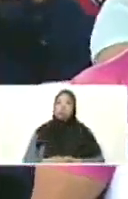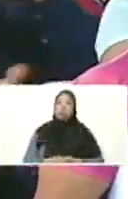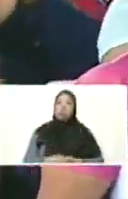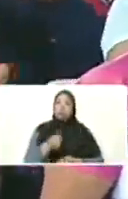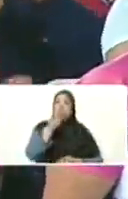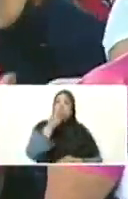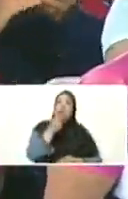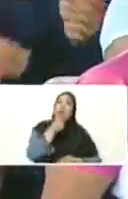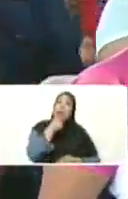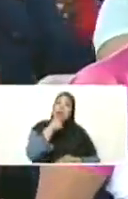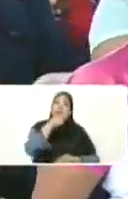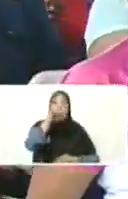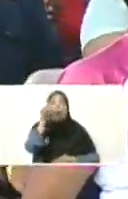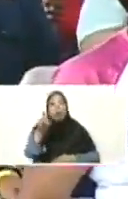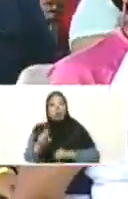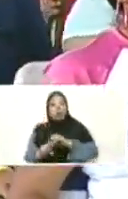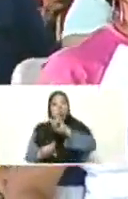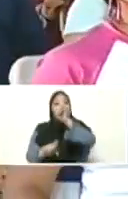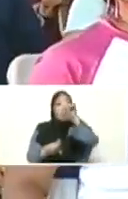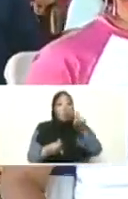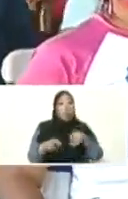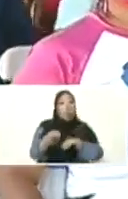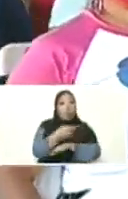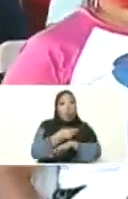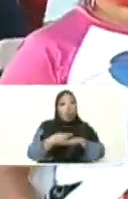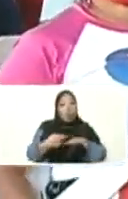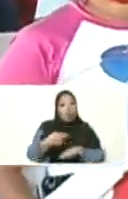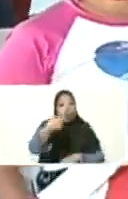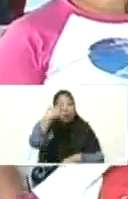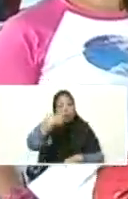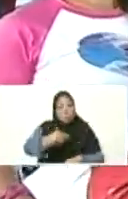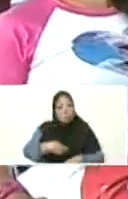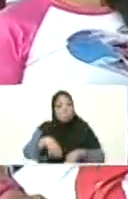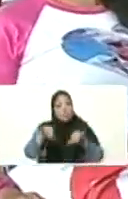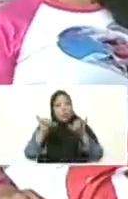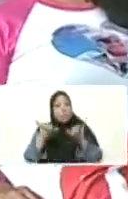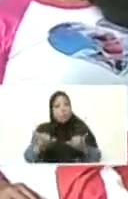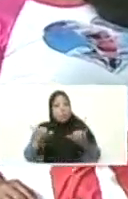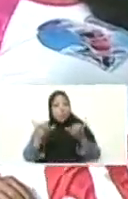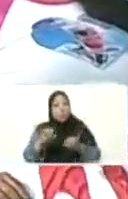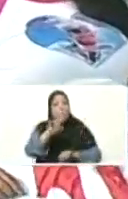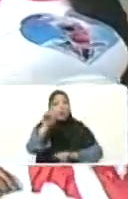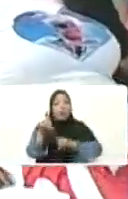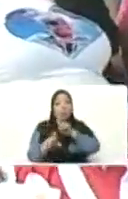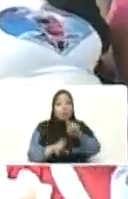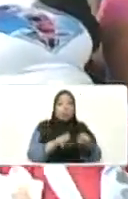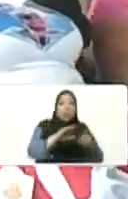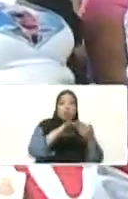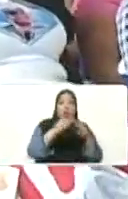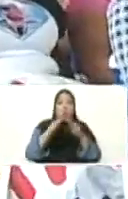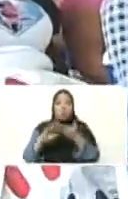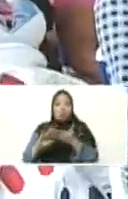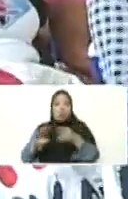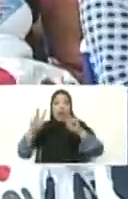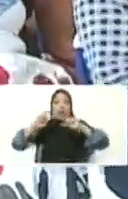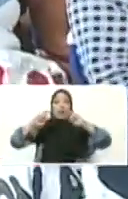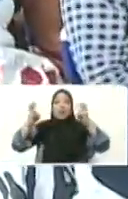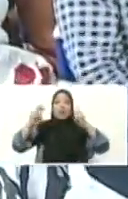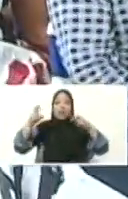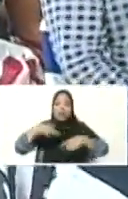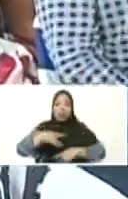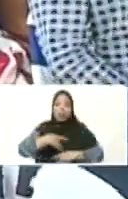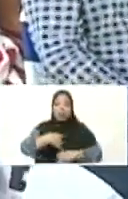A consultar en autogobierno popular, consultar todos los temas de interés en